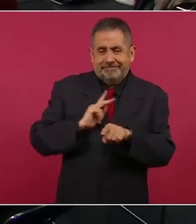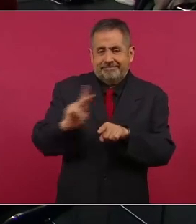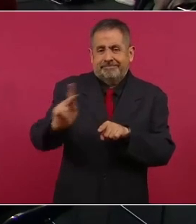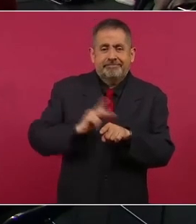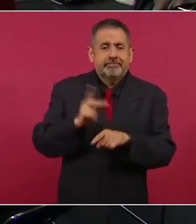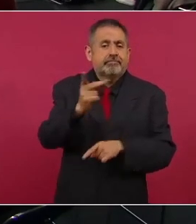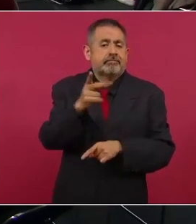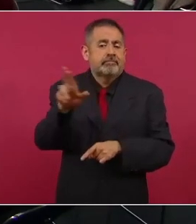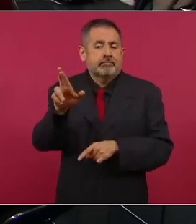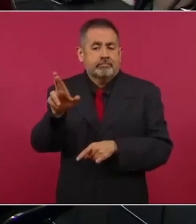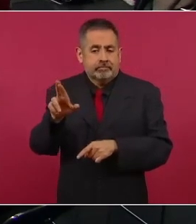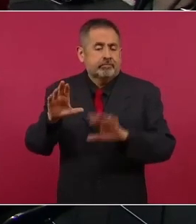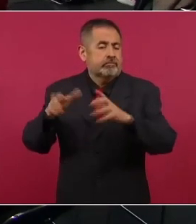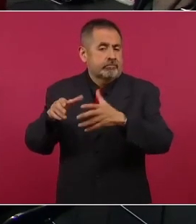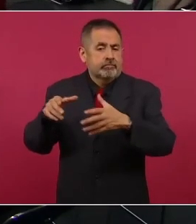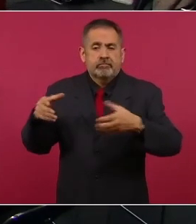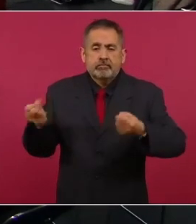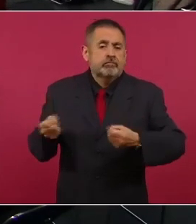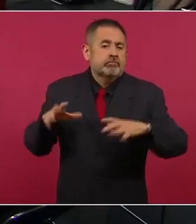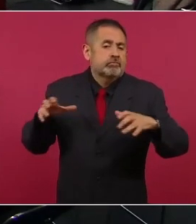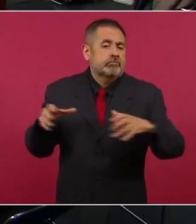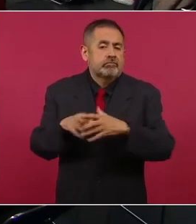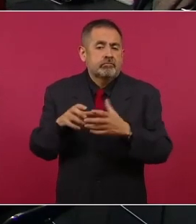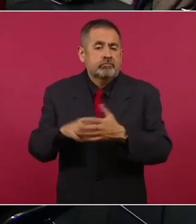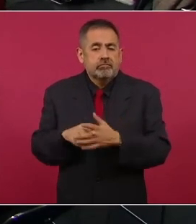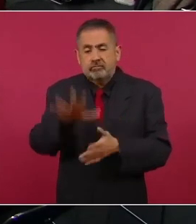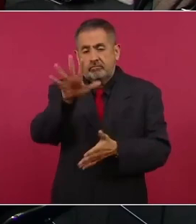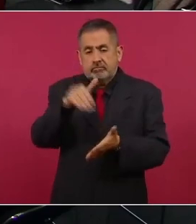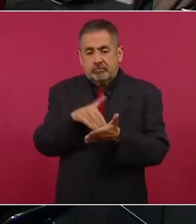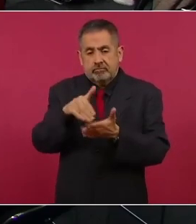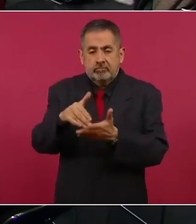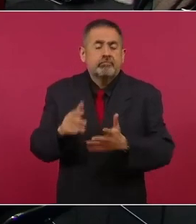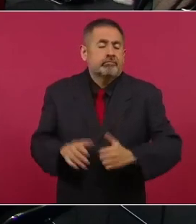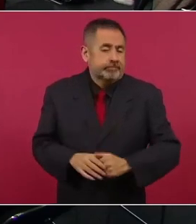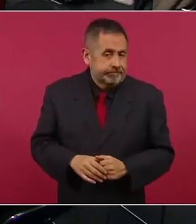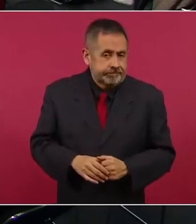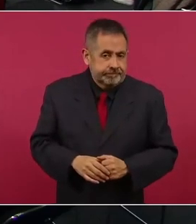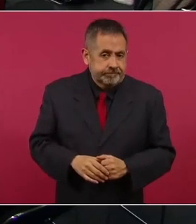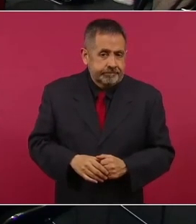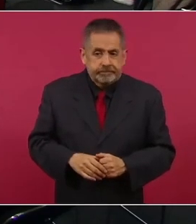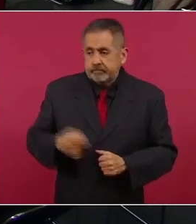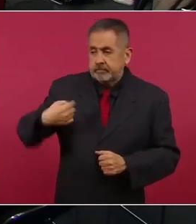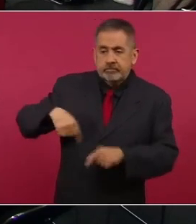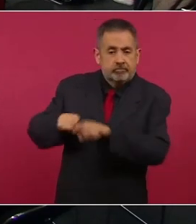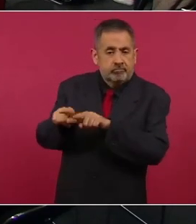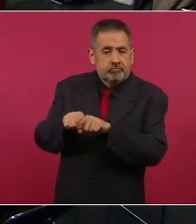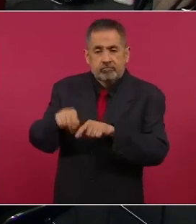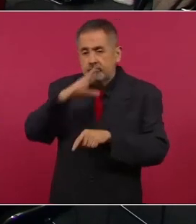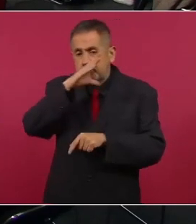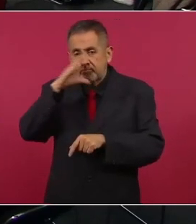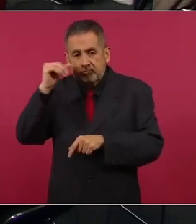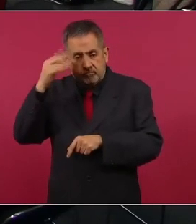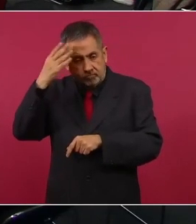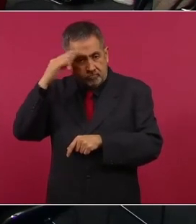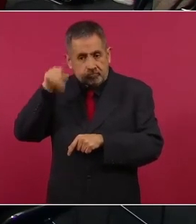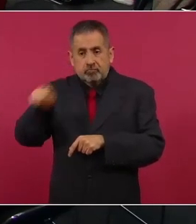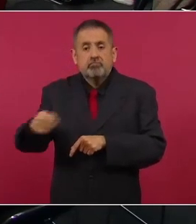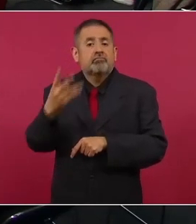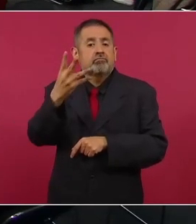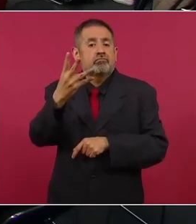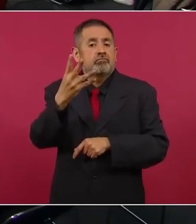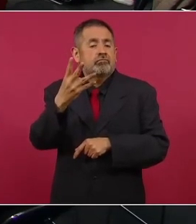puertorriqueños son 5 millones y que nuestros hermanos cubanos son 4 millones,